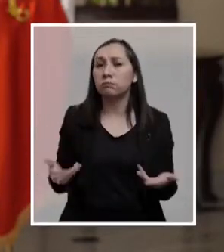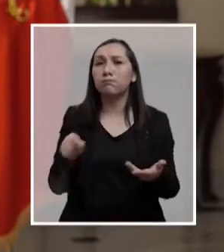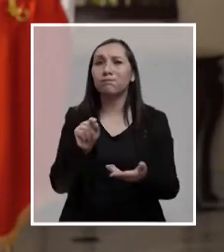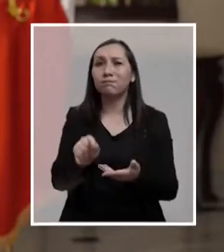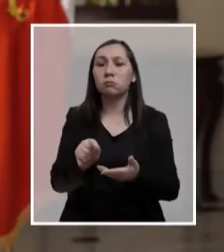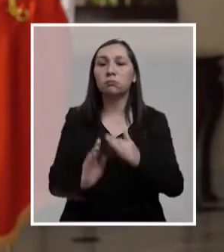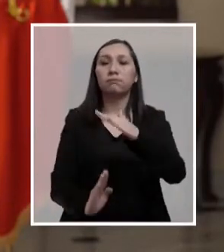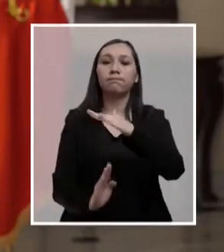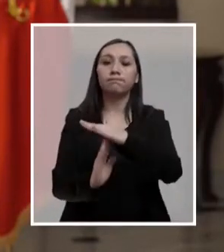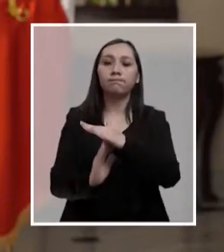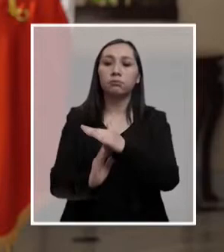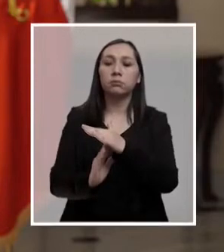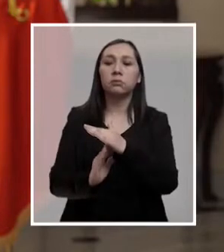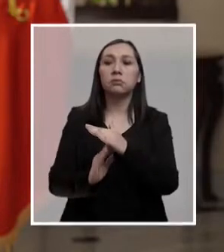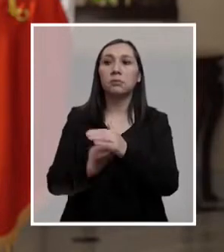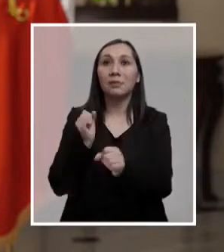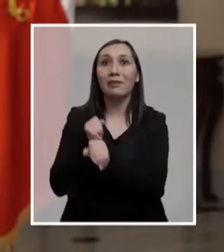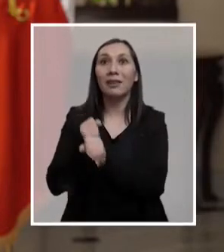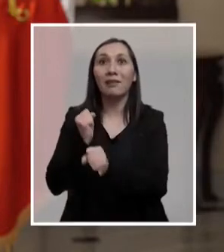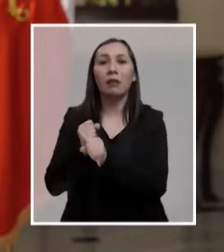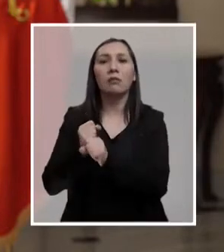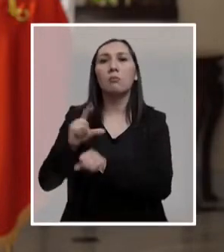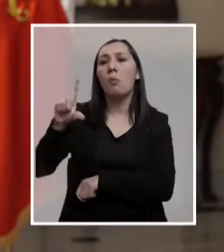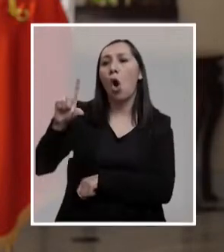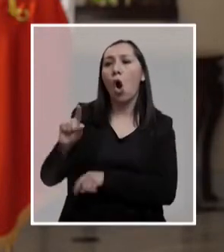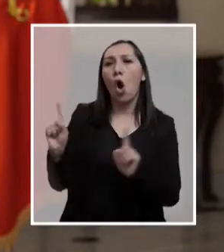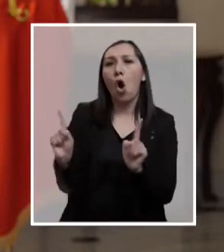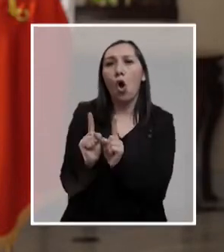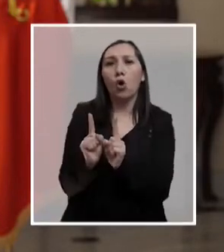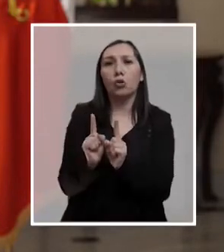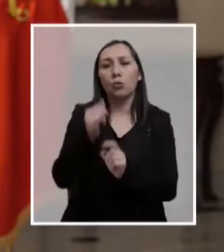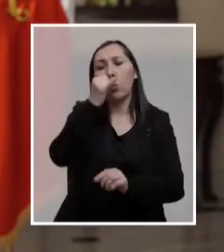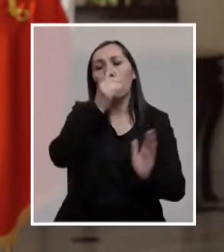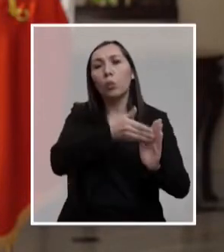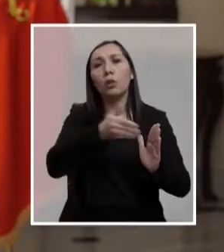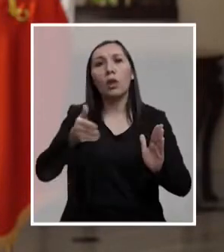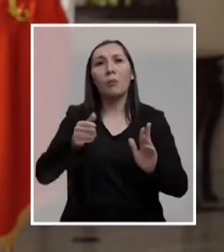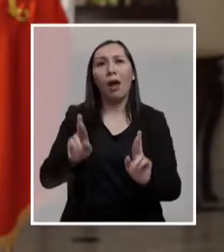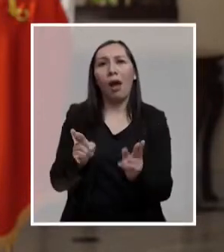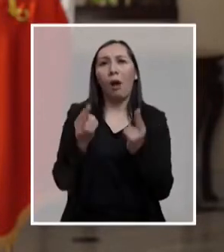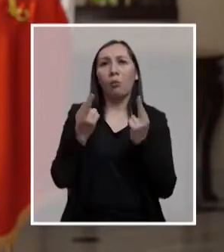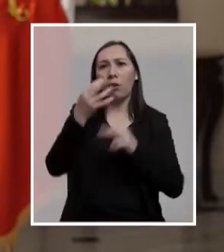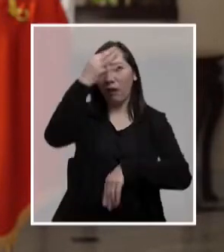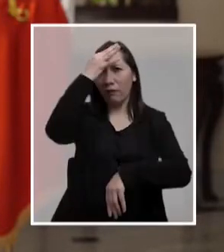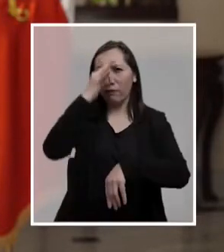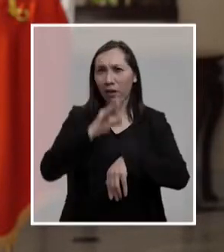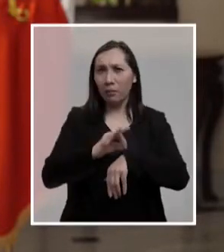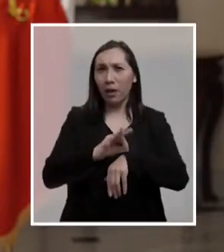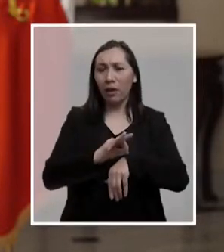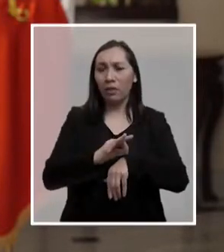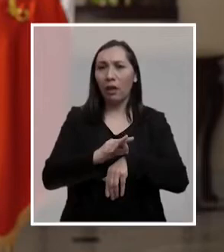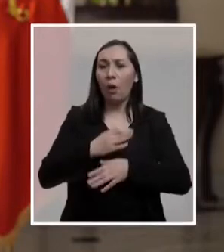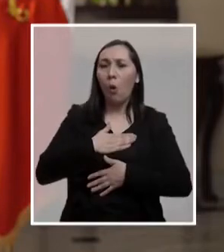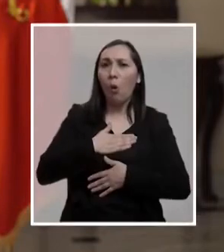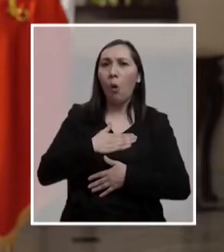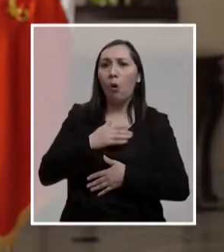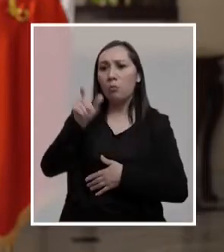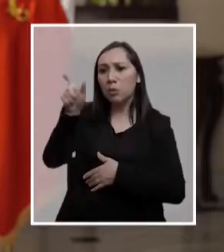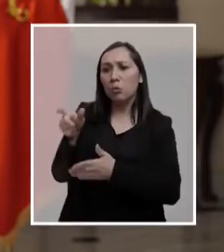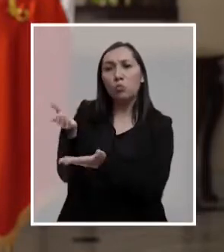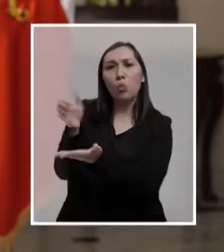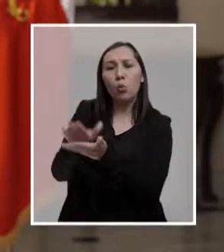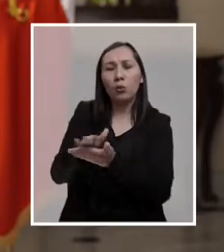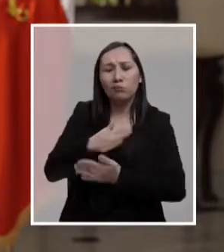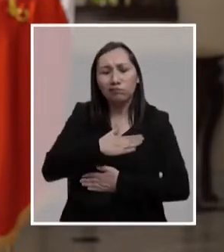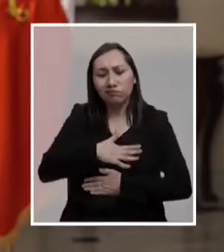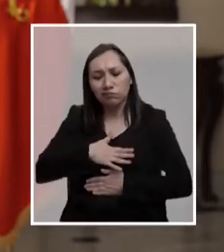en pausa o reducir su ritmo laboral durante un periodo para recuperarse de una enfermedad o de la pérdida de un ser querido